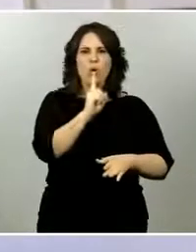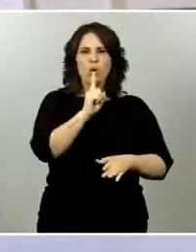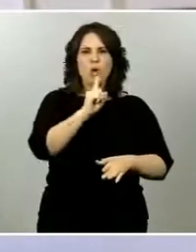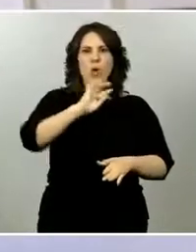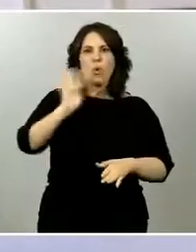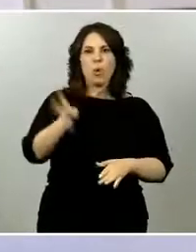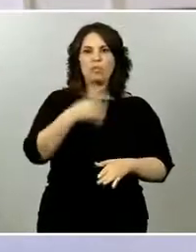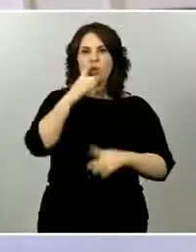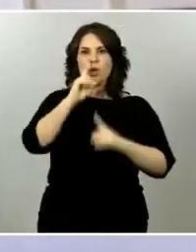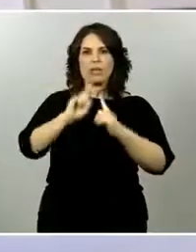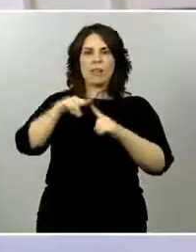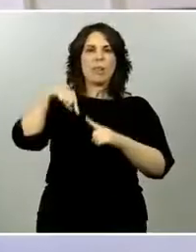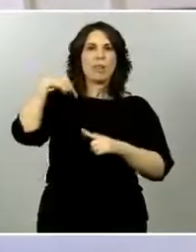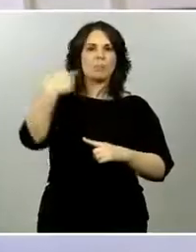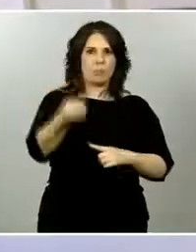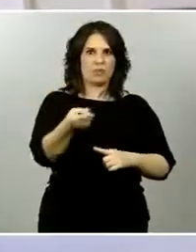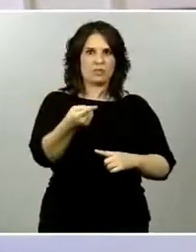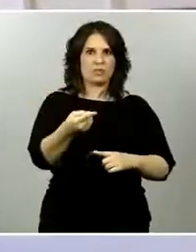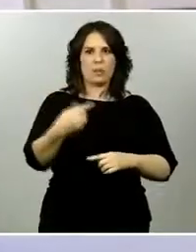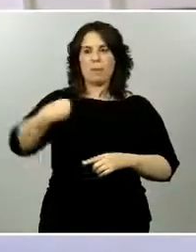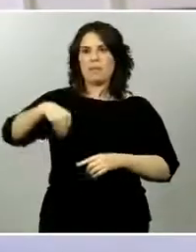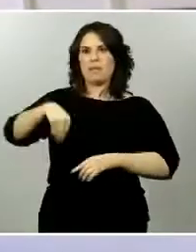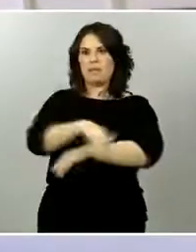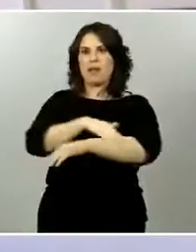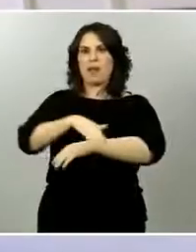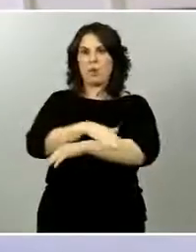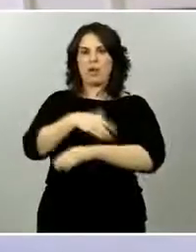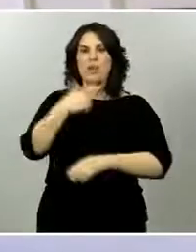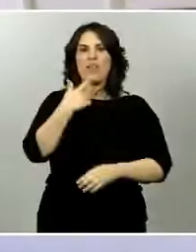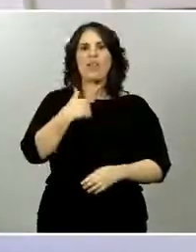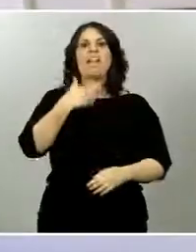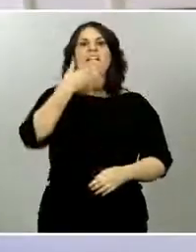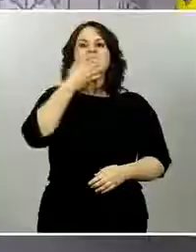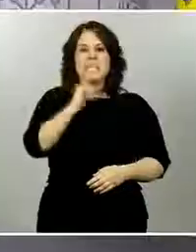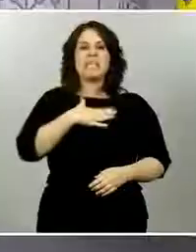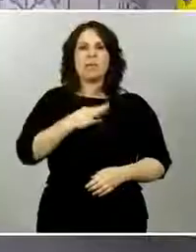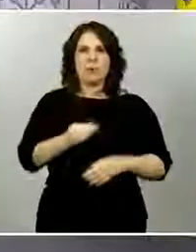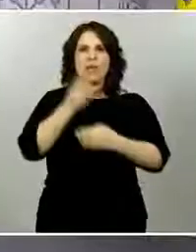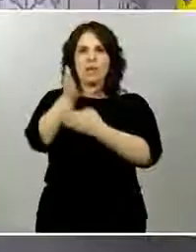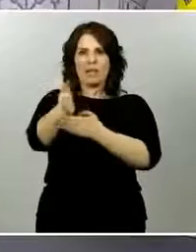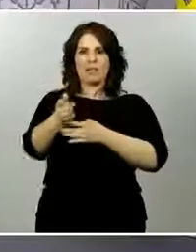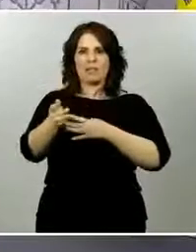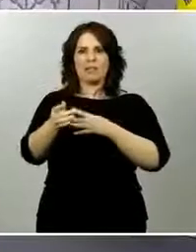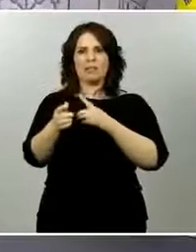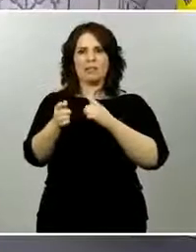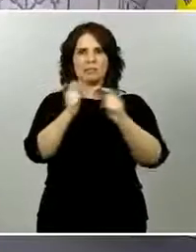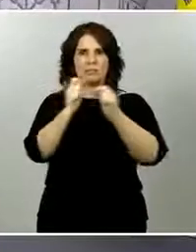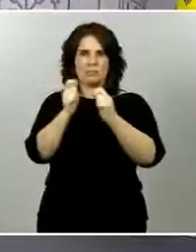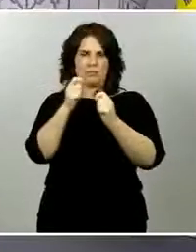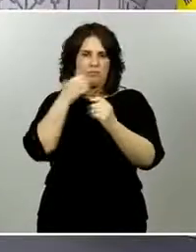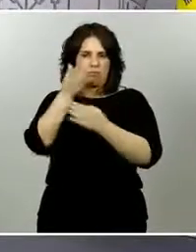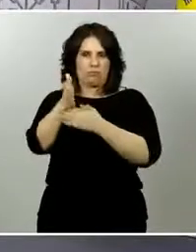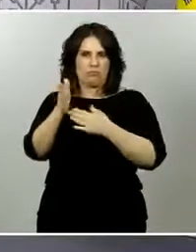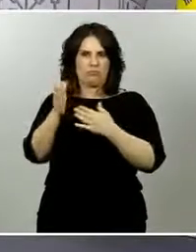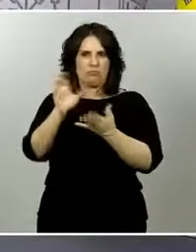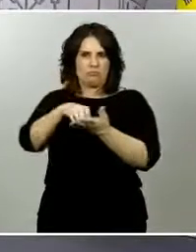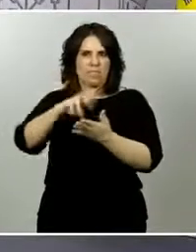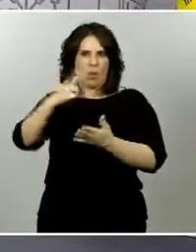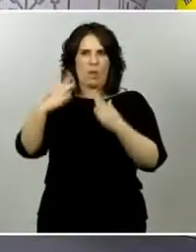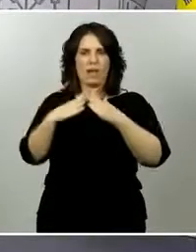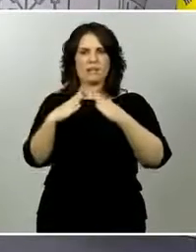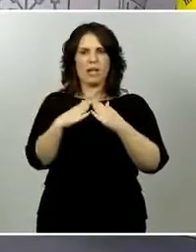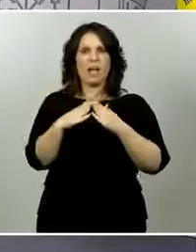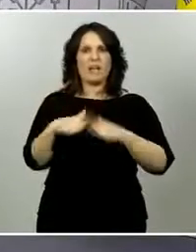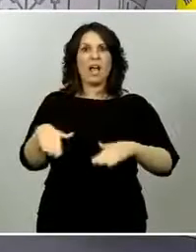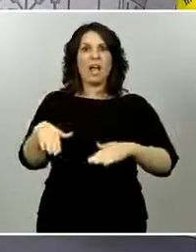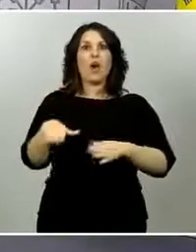que no eran asumibles los riesgos de toda la población yendo a la segunda residencia en fase 1. Y cuatro horas después, después de que el